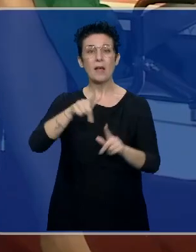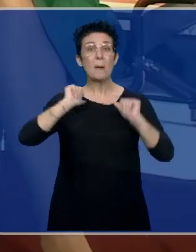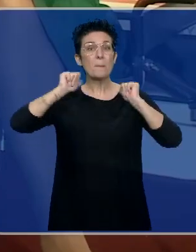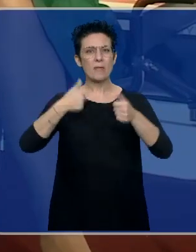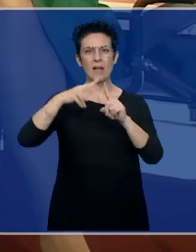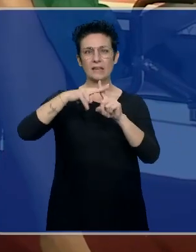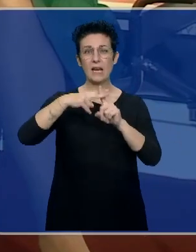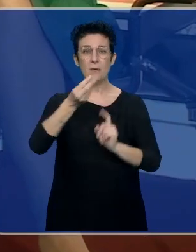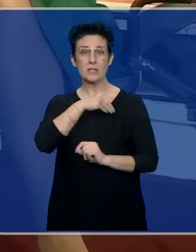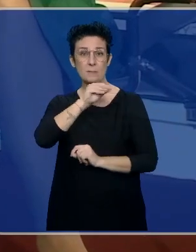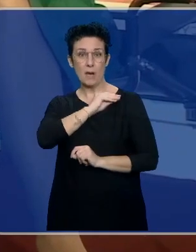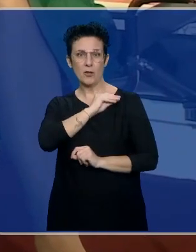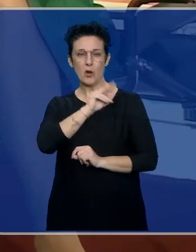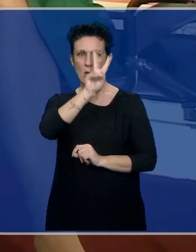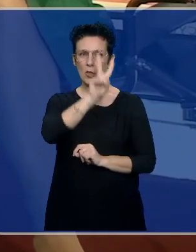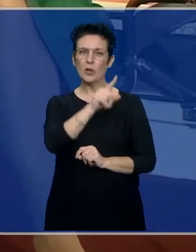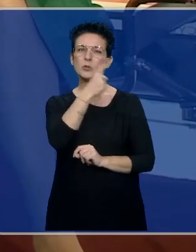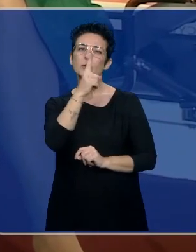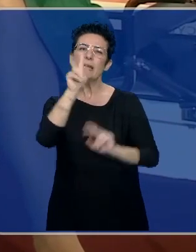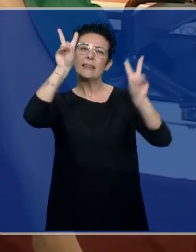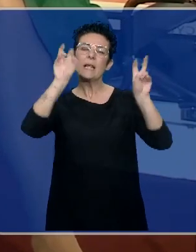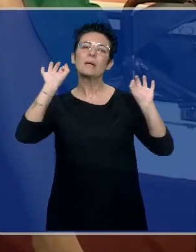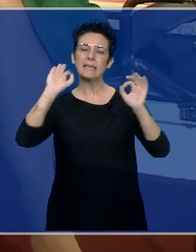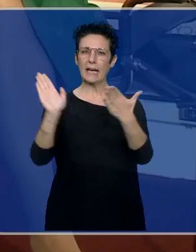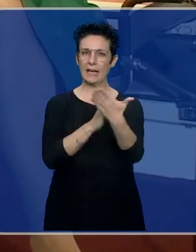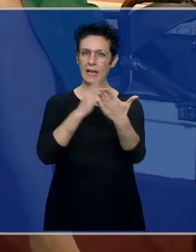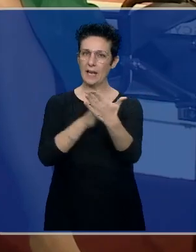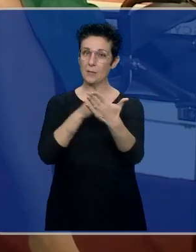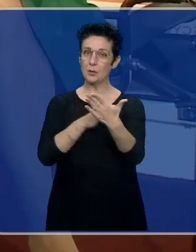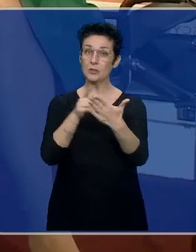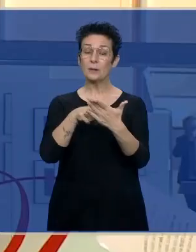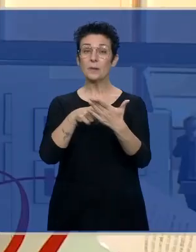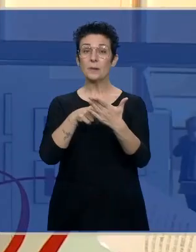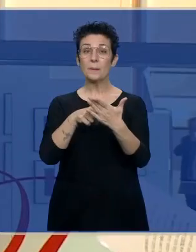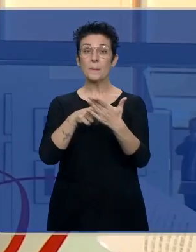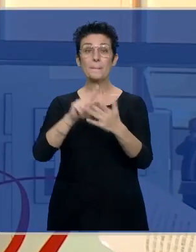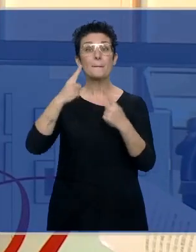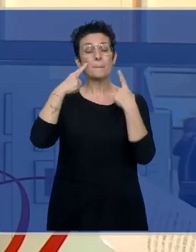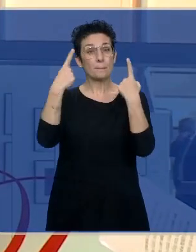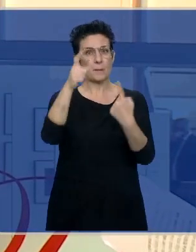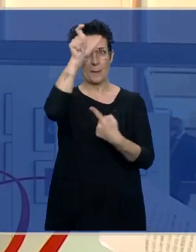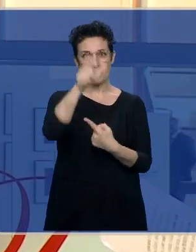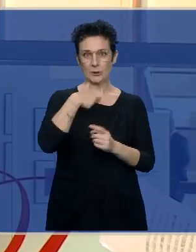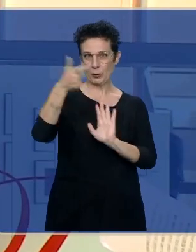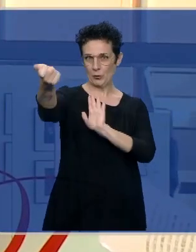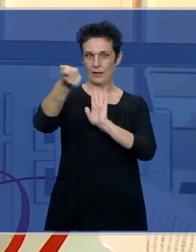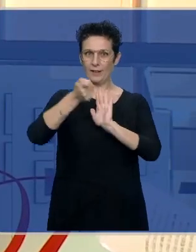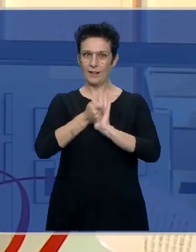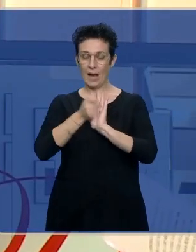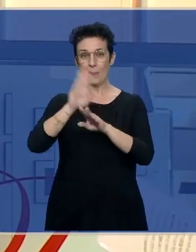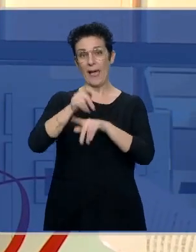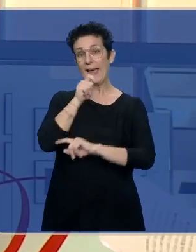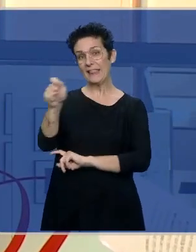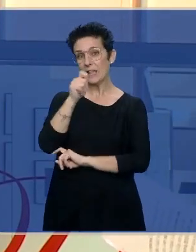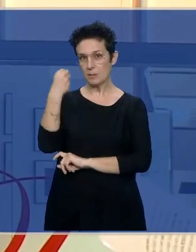Televisión Española, en la 2, en un programa que hacía sobre libros, la primera persona que entrevisté fuera de plató fue a él,